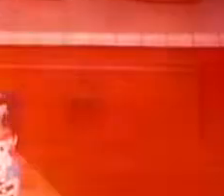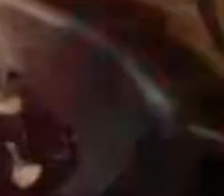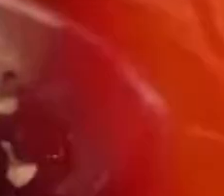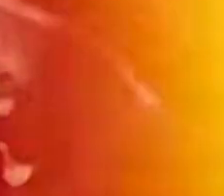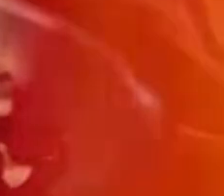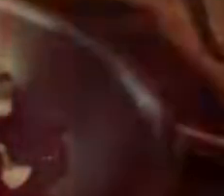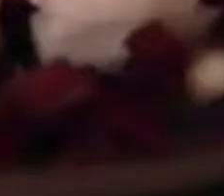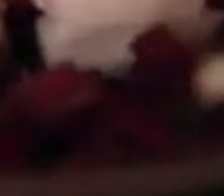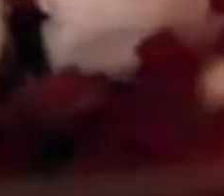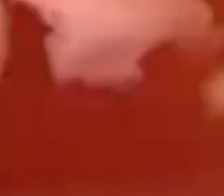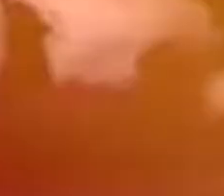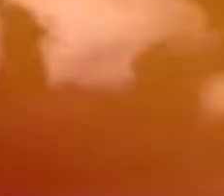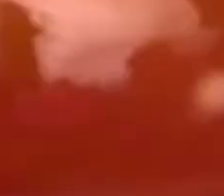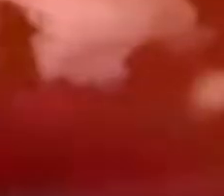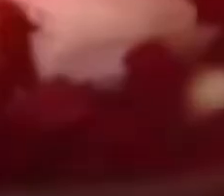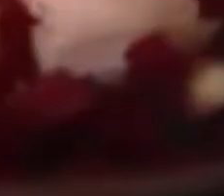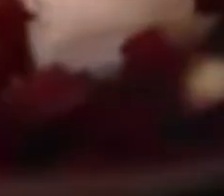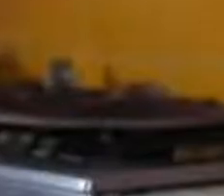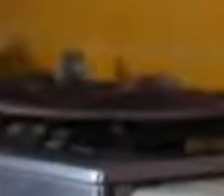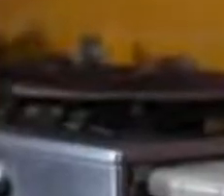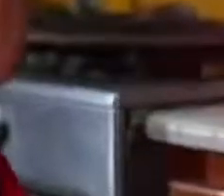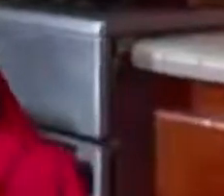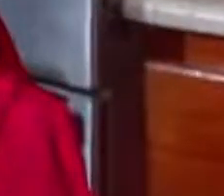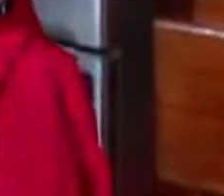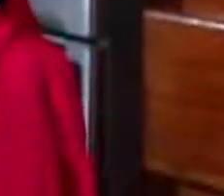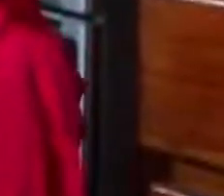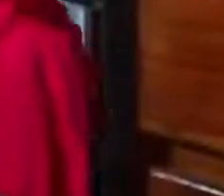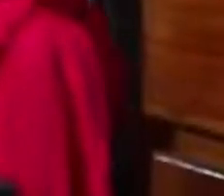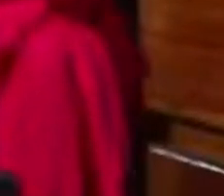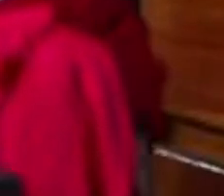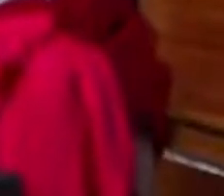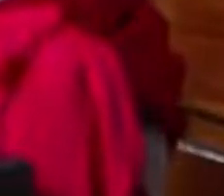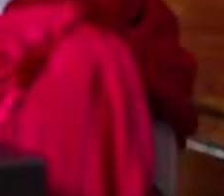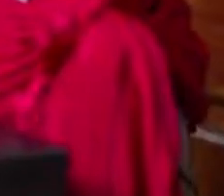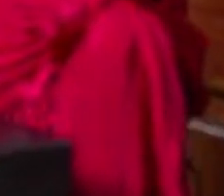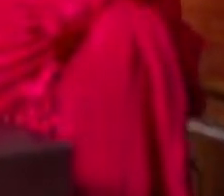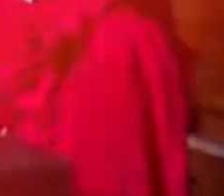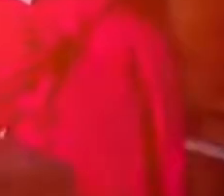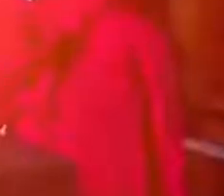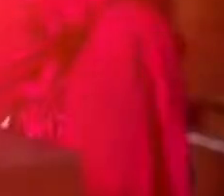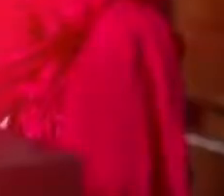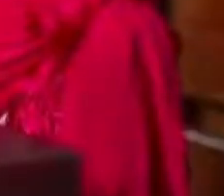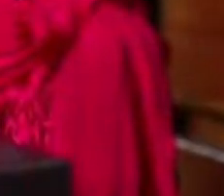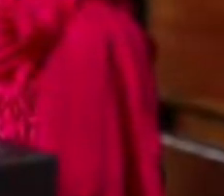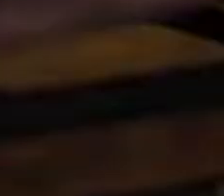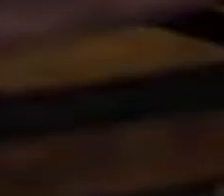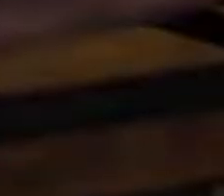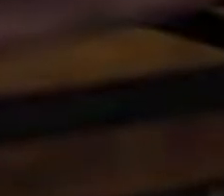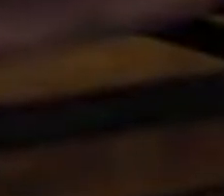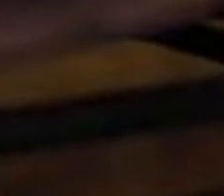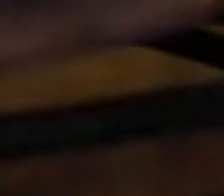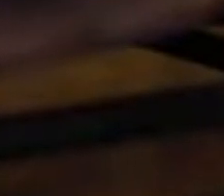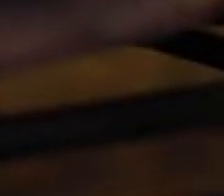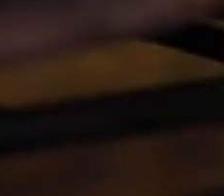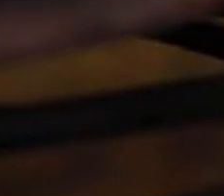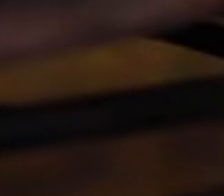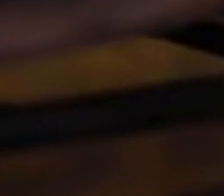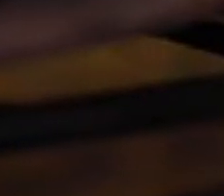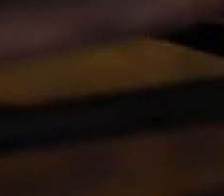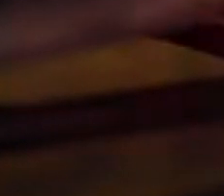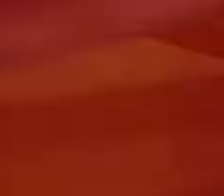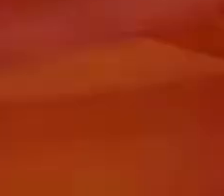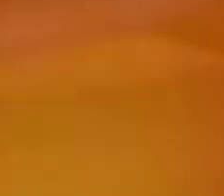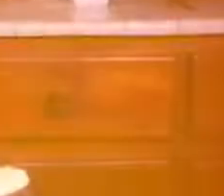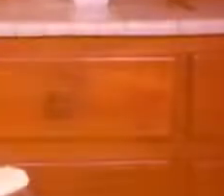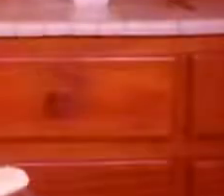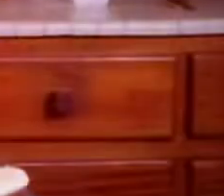iguana muerde, pero yo digo que no. Cantando nos inspiramos, cocinando todavía más,